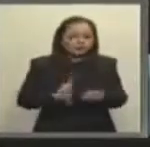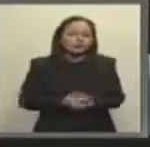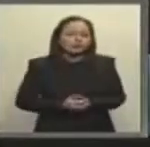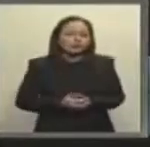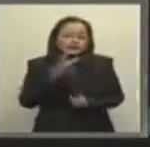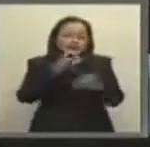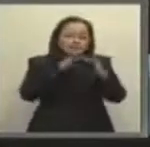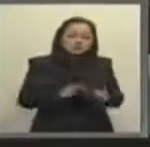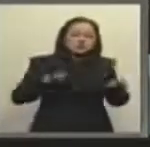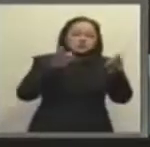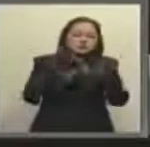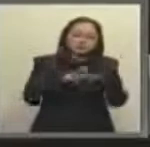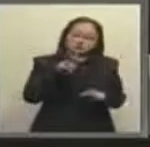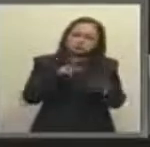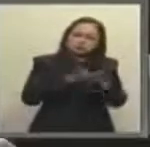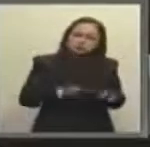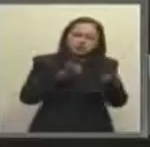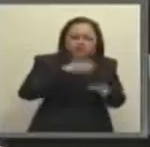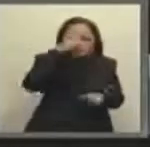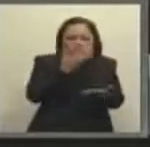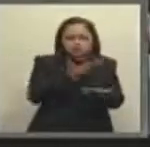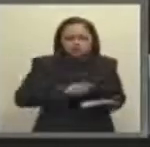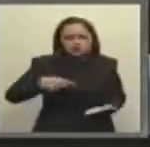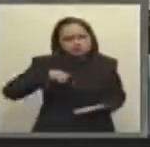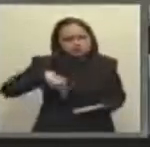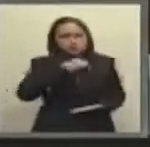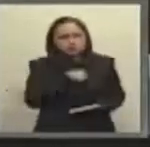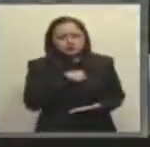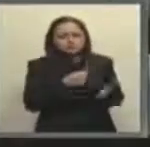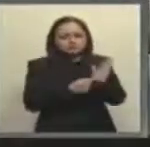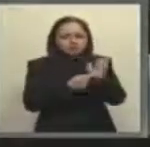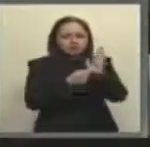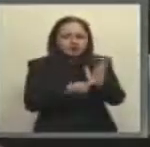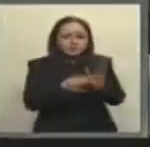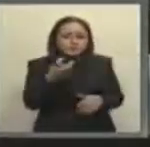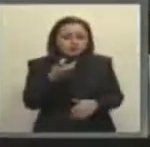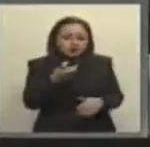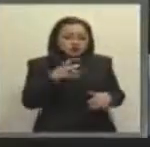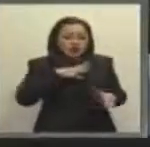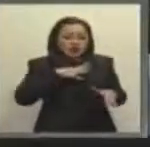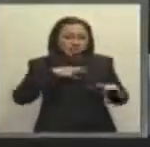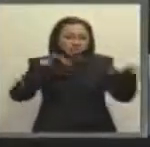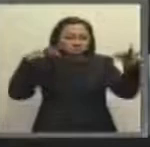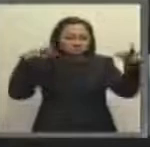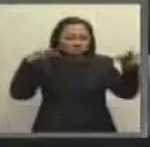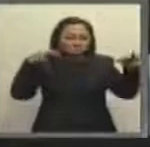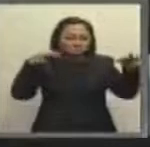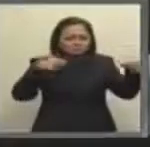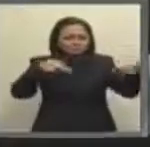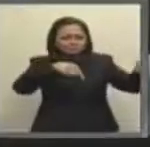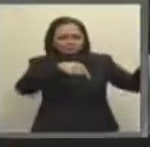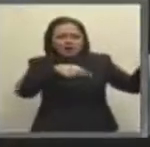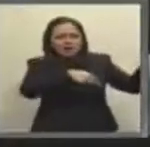importante, muy importante para nosotros, por eso esto que ven acá, para dejar claro